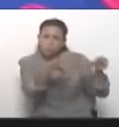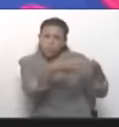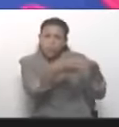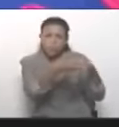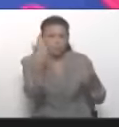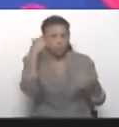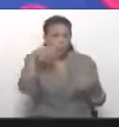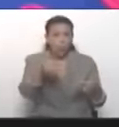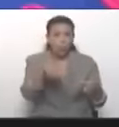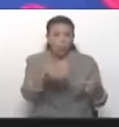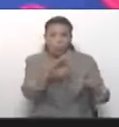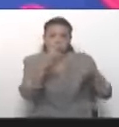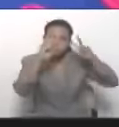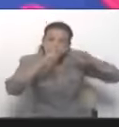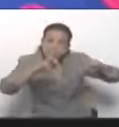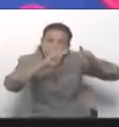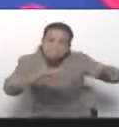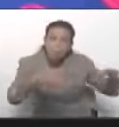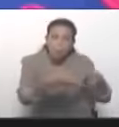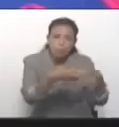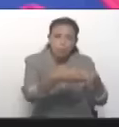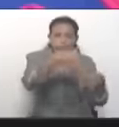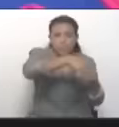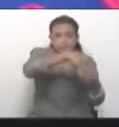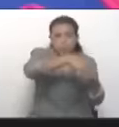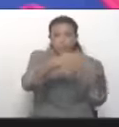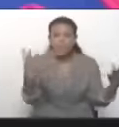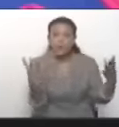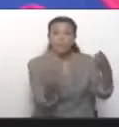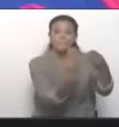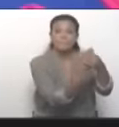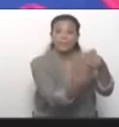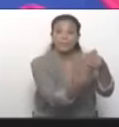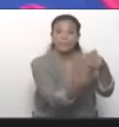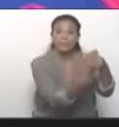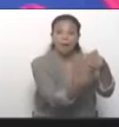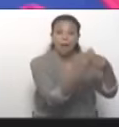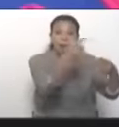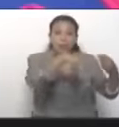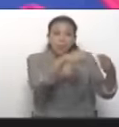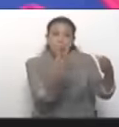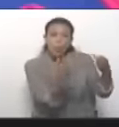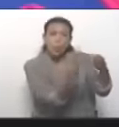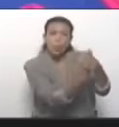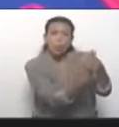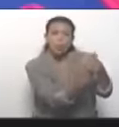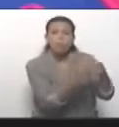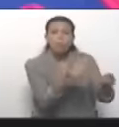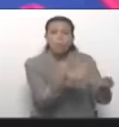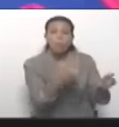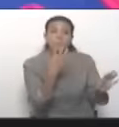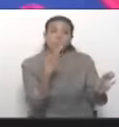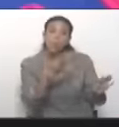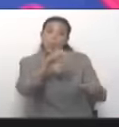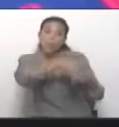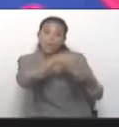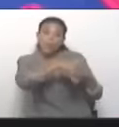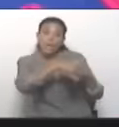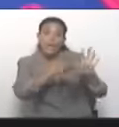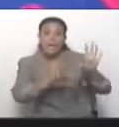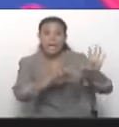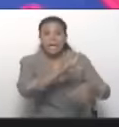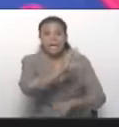gente que le hizo auditoría a ese proceso llamado de primarias, dicen que pudiera haber votado entre